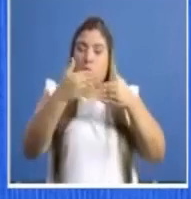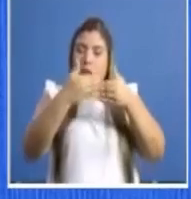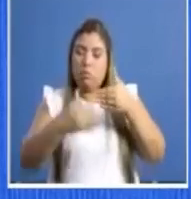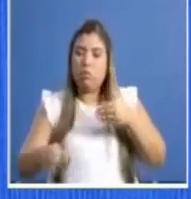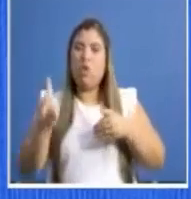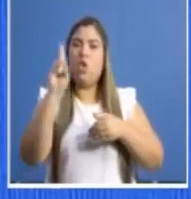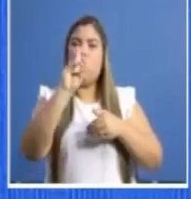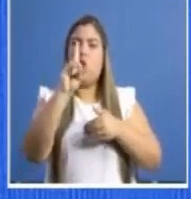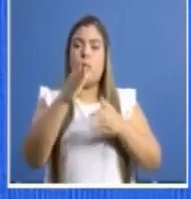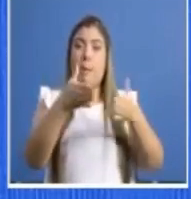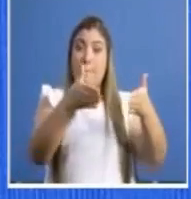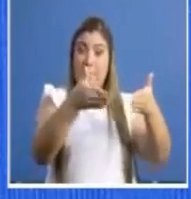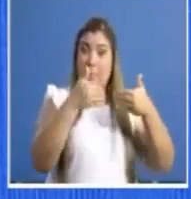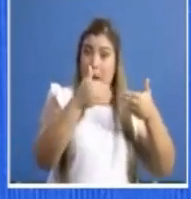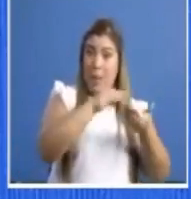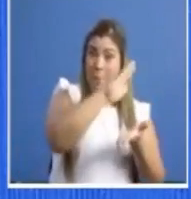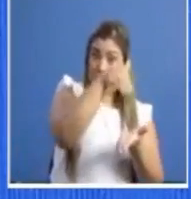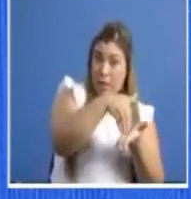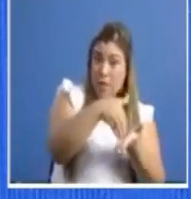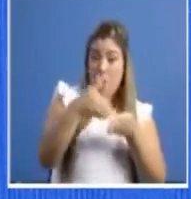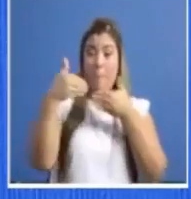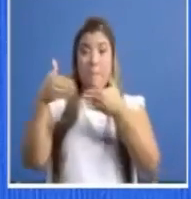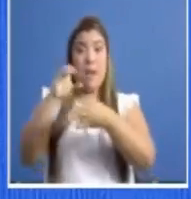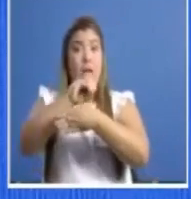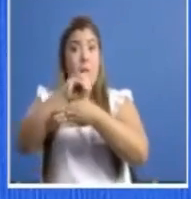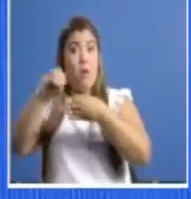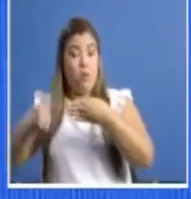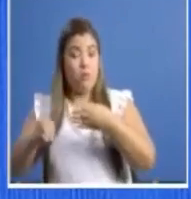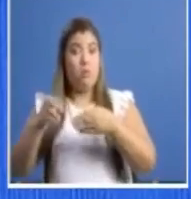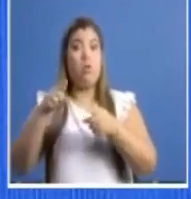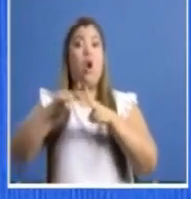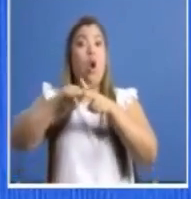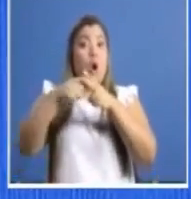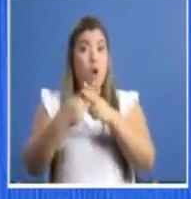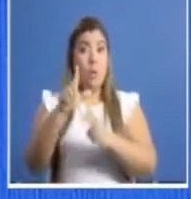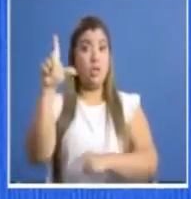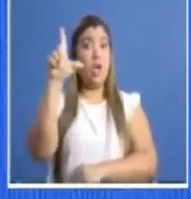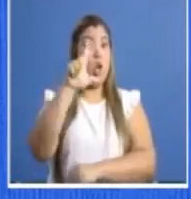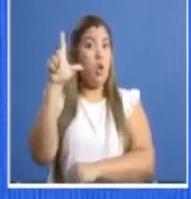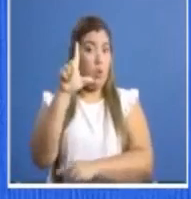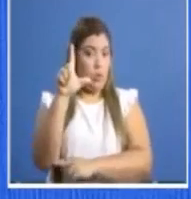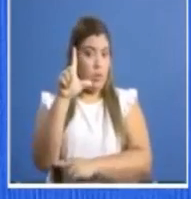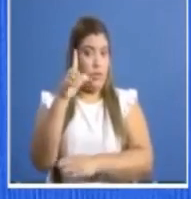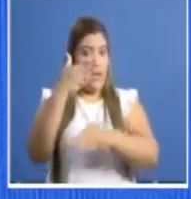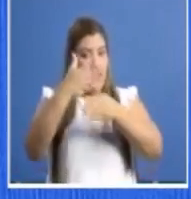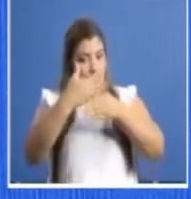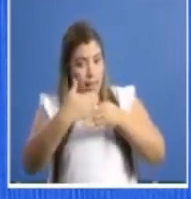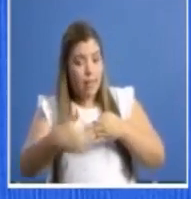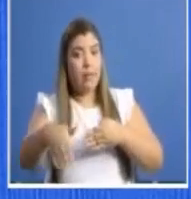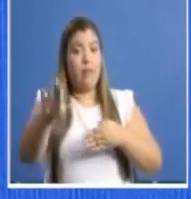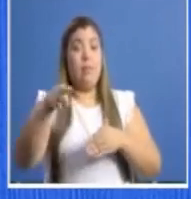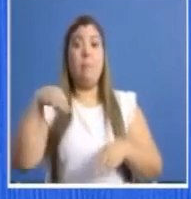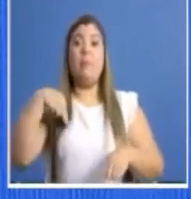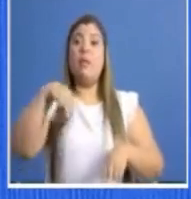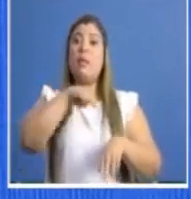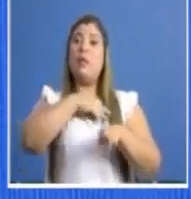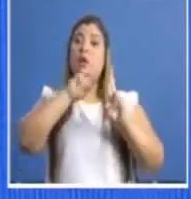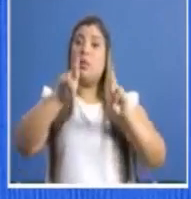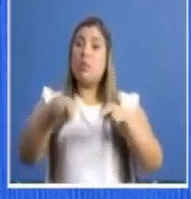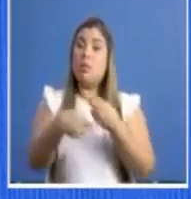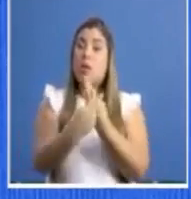provincias de Panamá y Panamá Oeste a partir del próximo lunes. Igualmente, el Ministerio de Salud